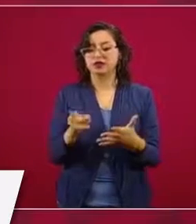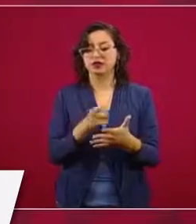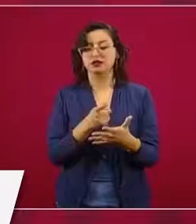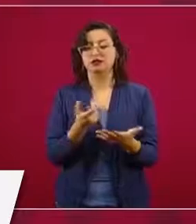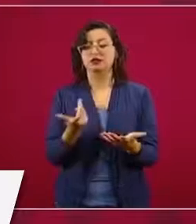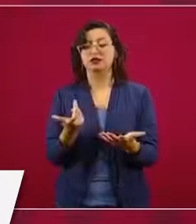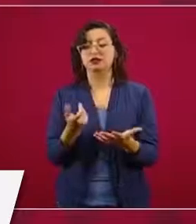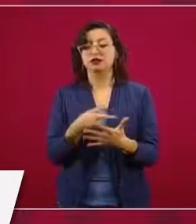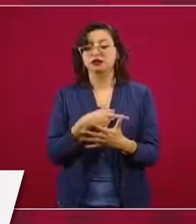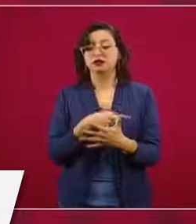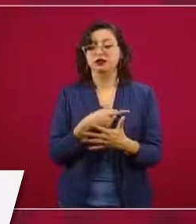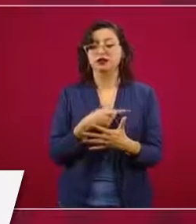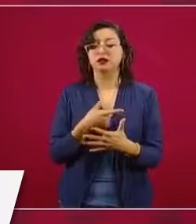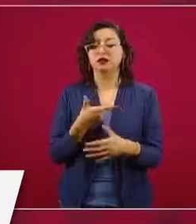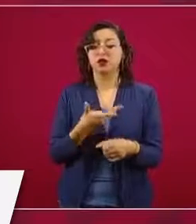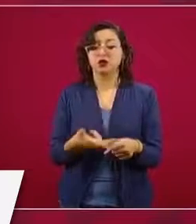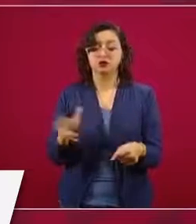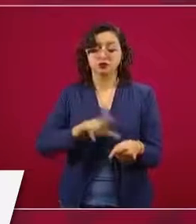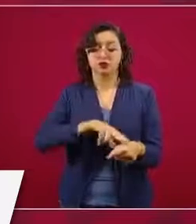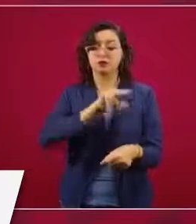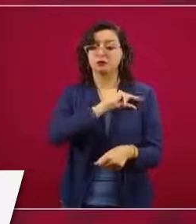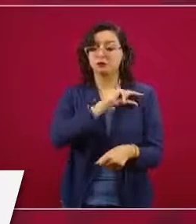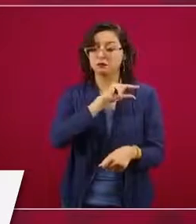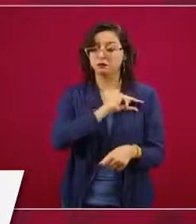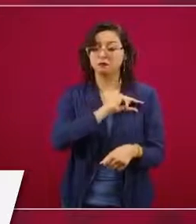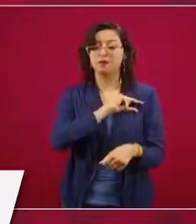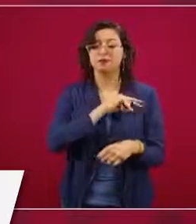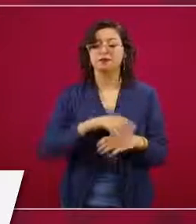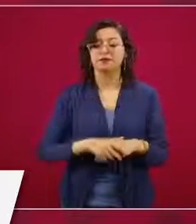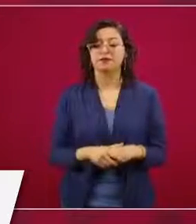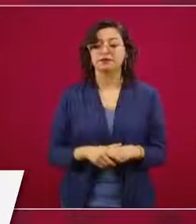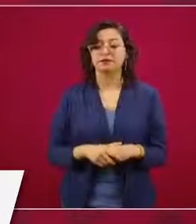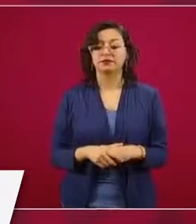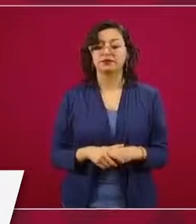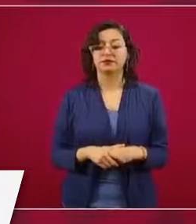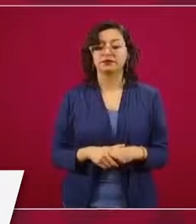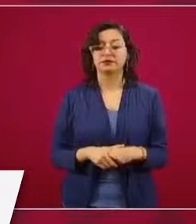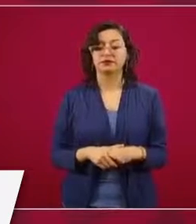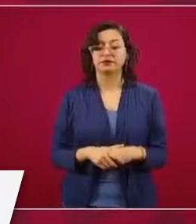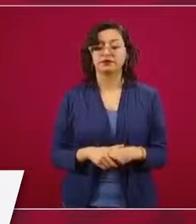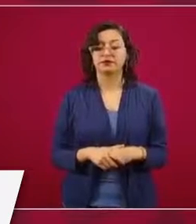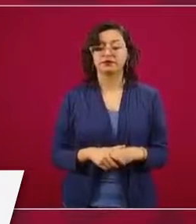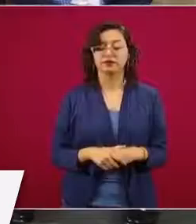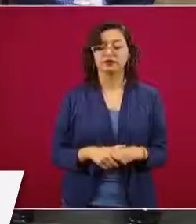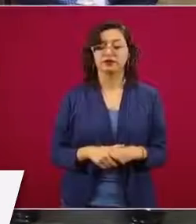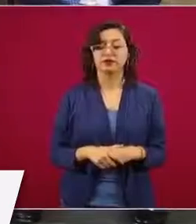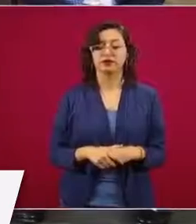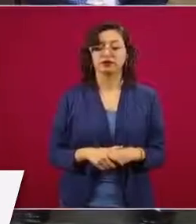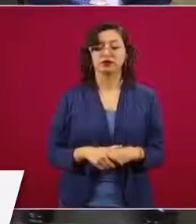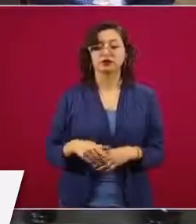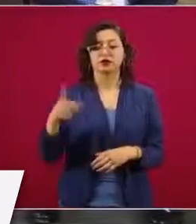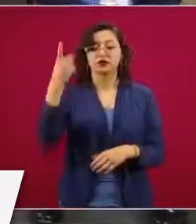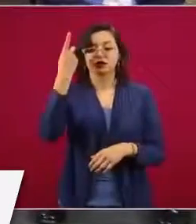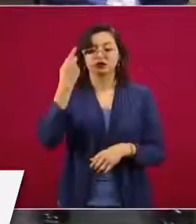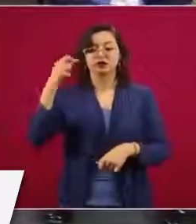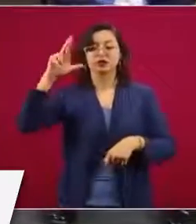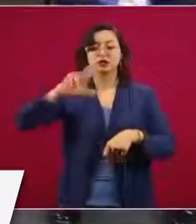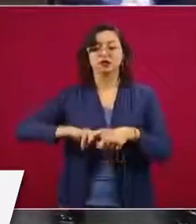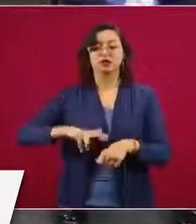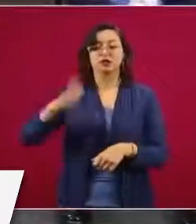de hospitales privados. Los directivos,